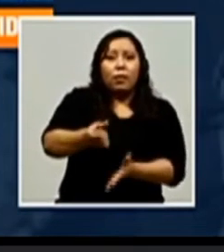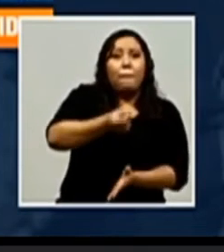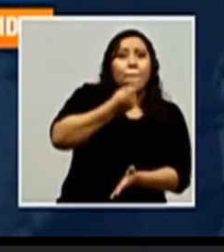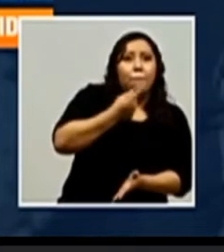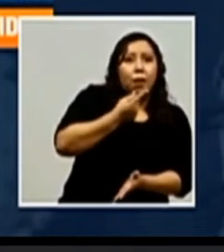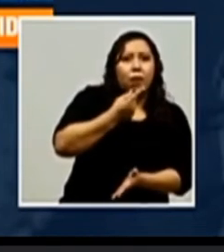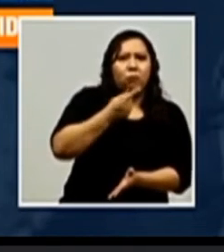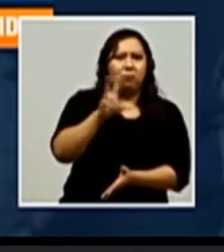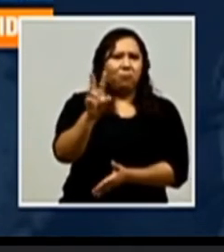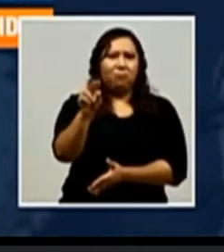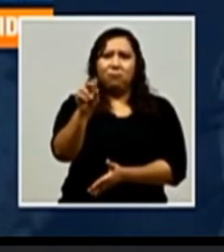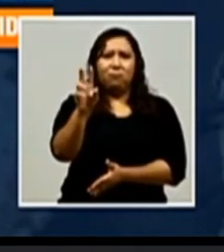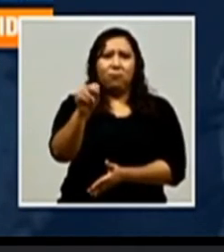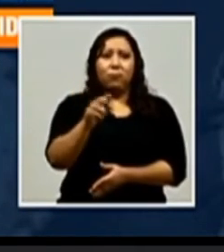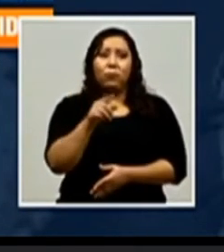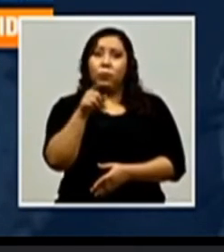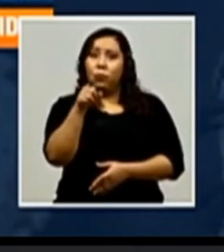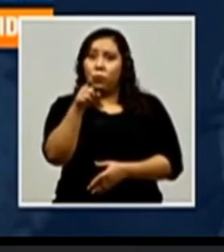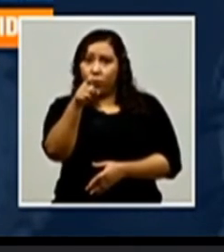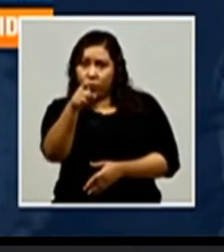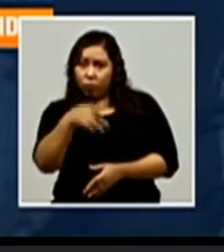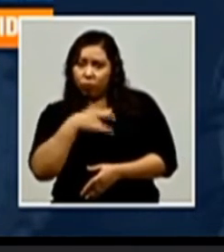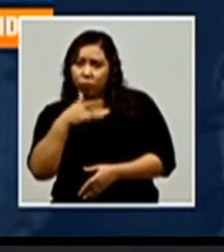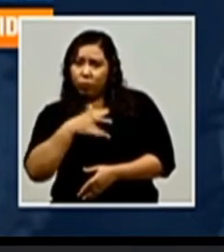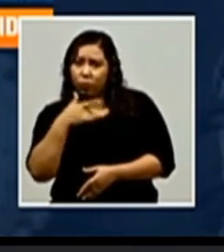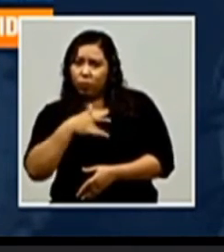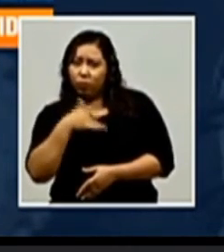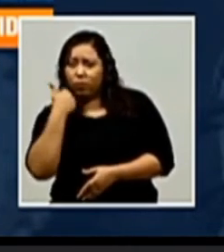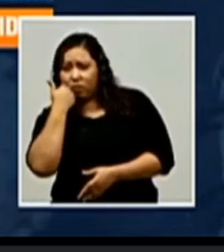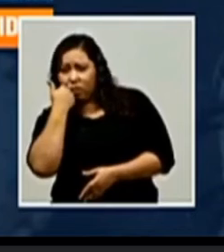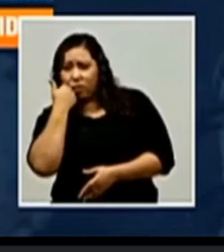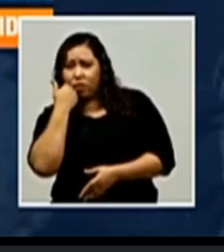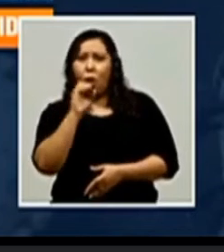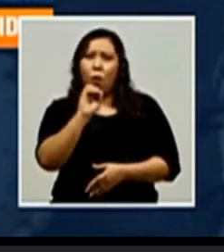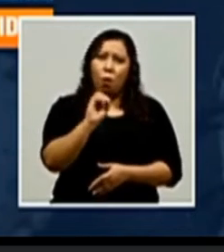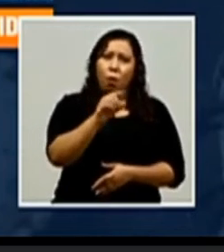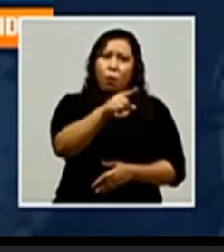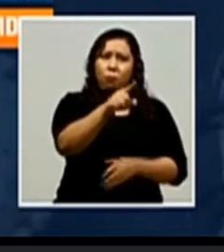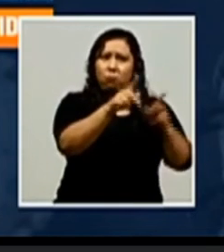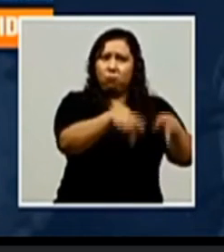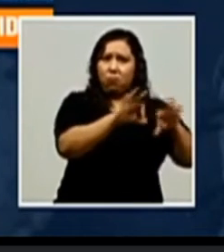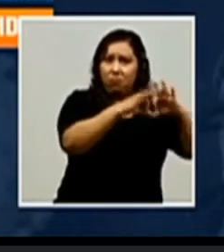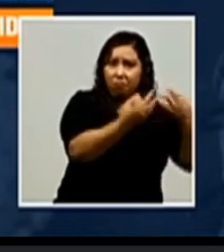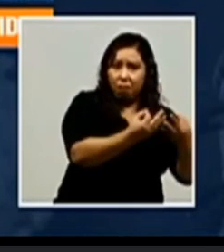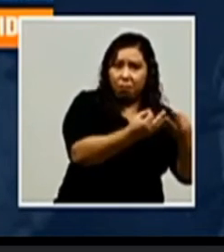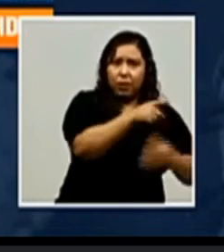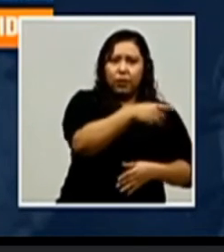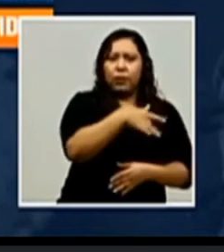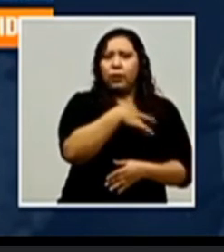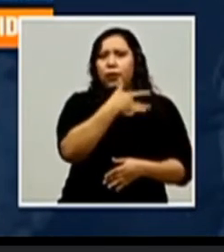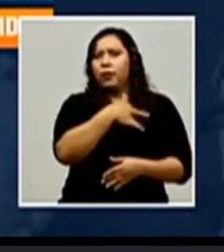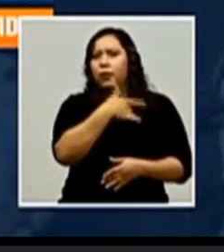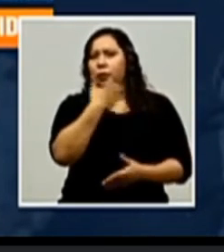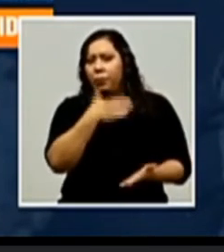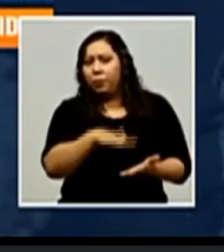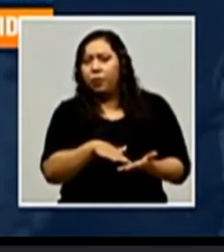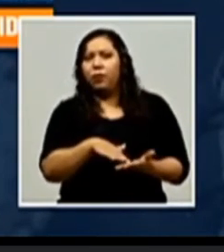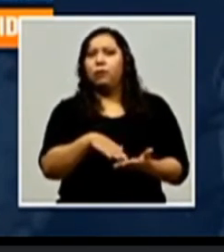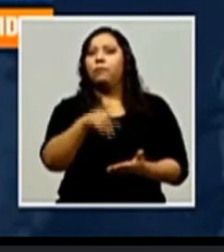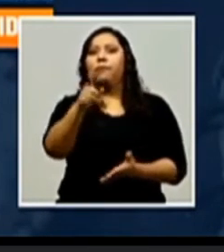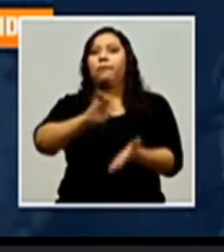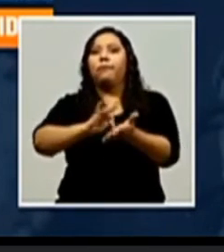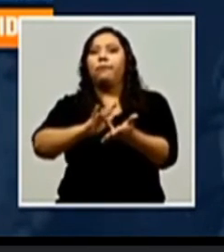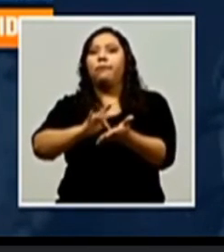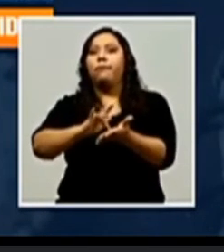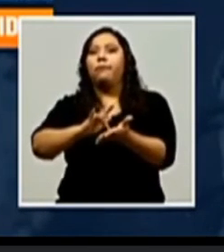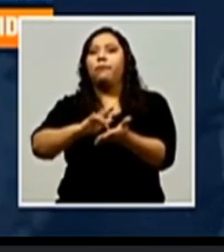alguien en su familia o usted presenta algún síntoma que le puede hacer sospechar que tenga COVID-19, no se automedique.